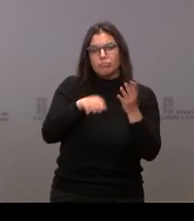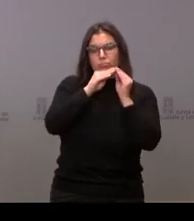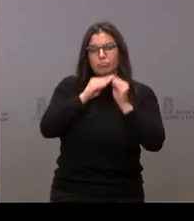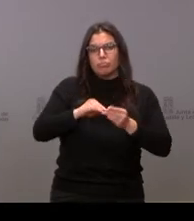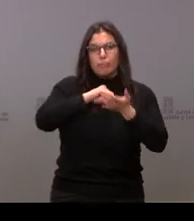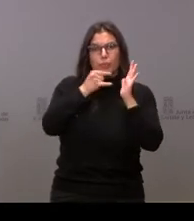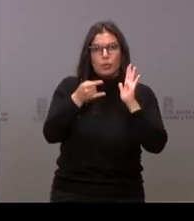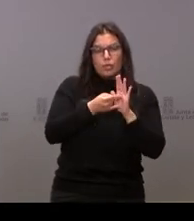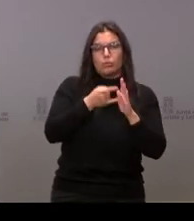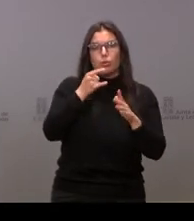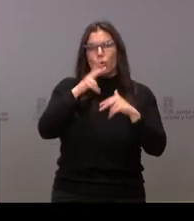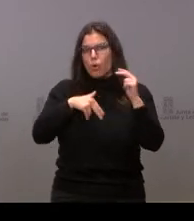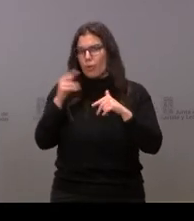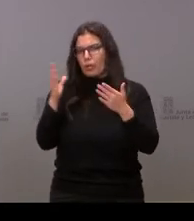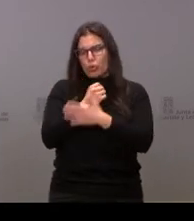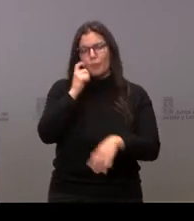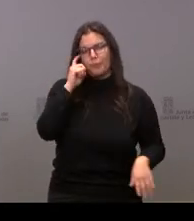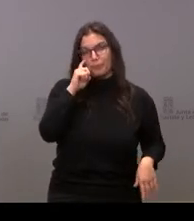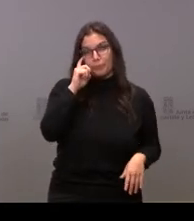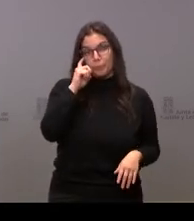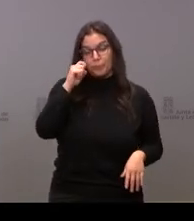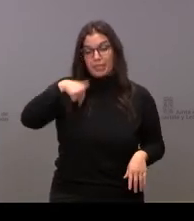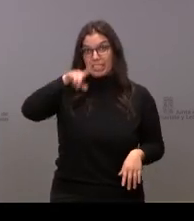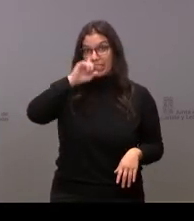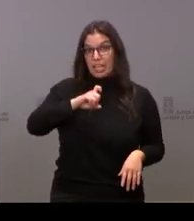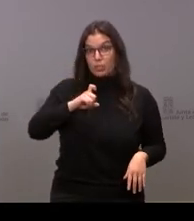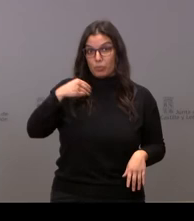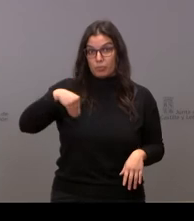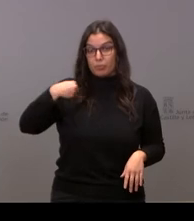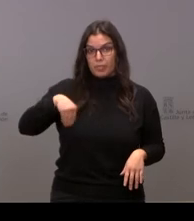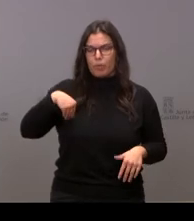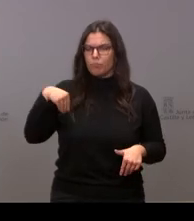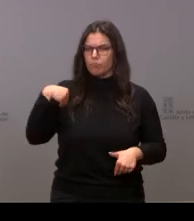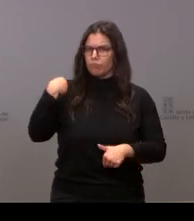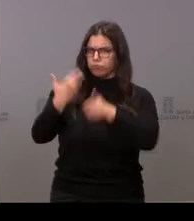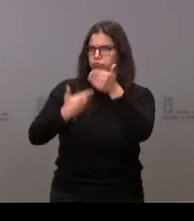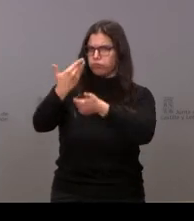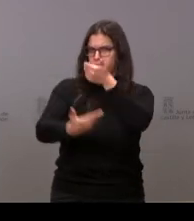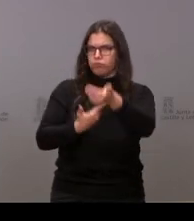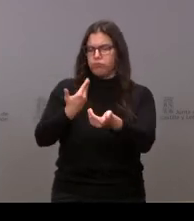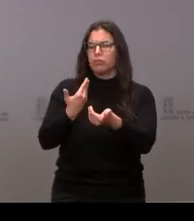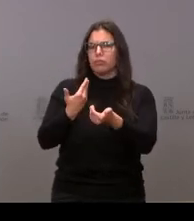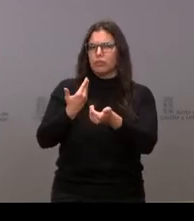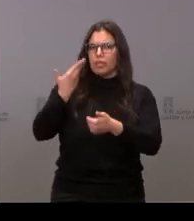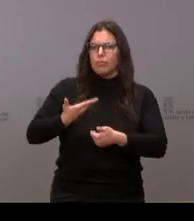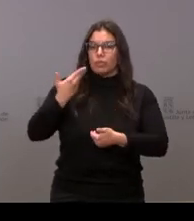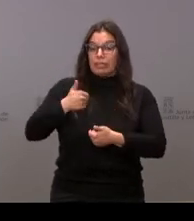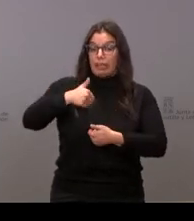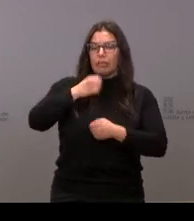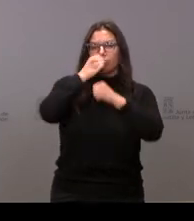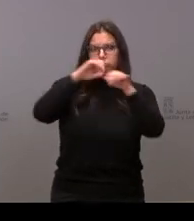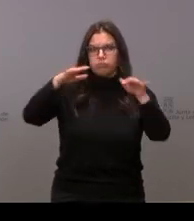urbanización y de obra. En este mismo año habrá avances sustanciales que difundiremos llegado el momento.